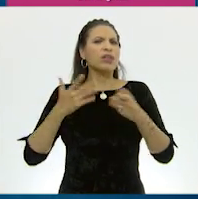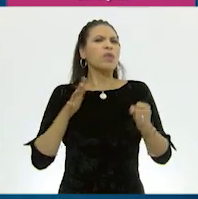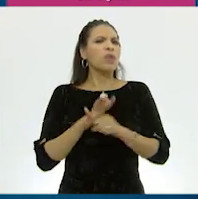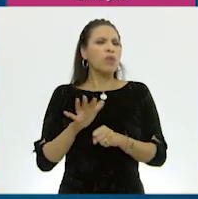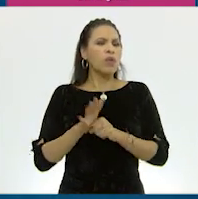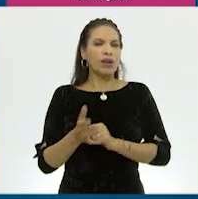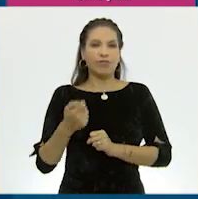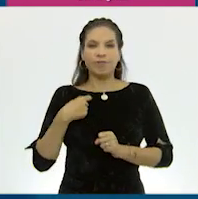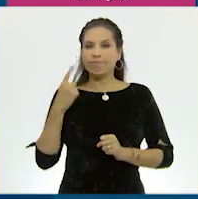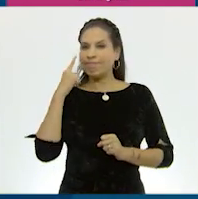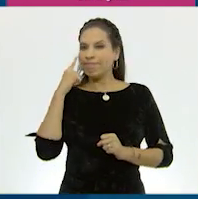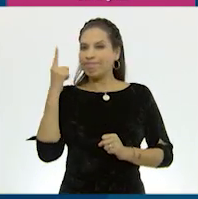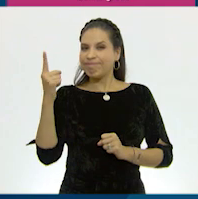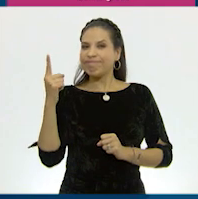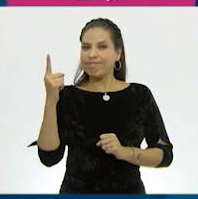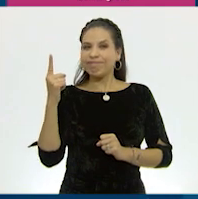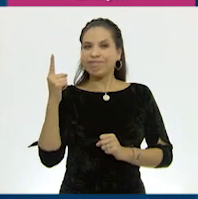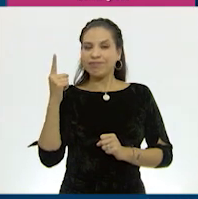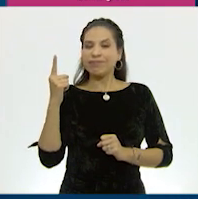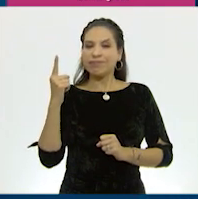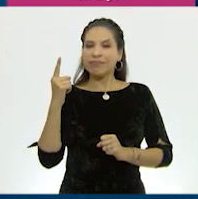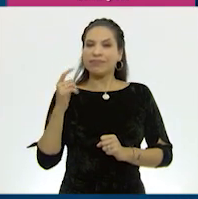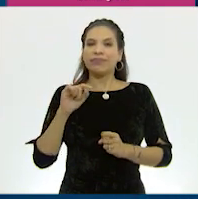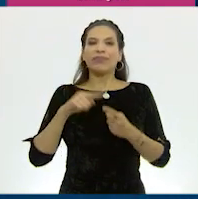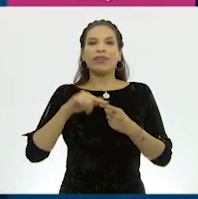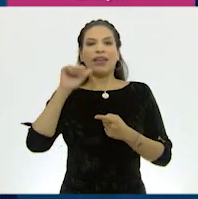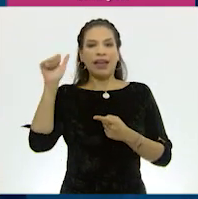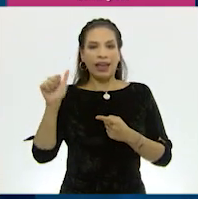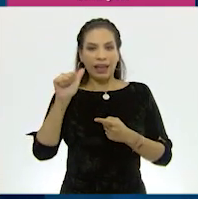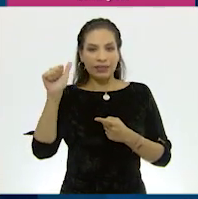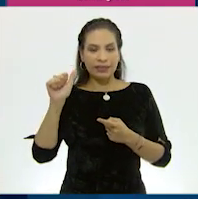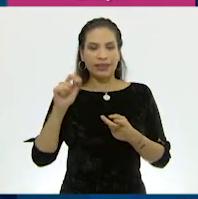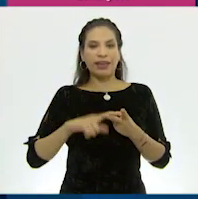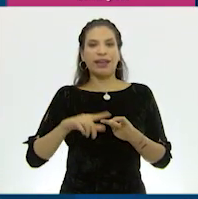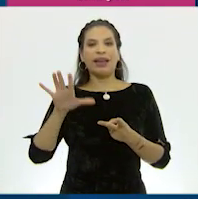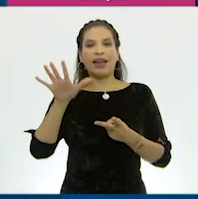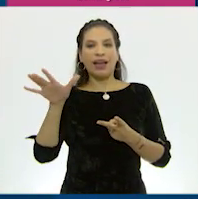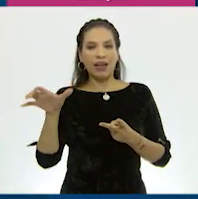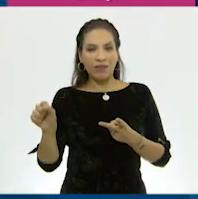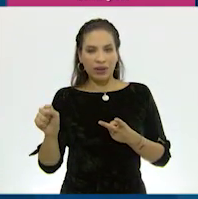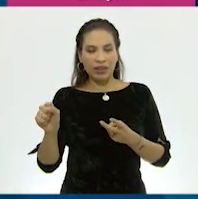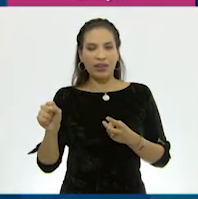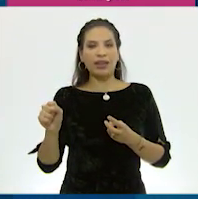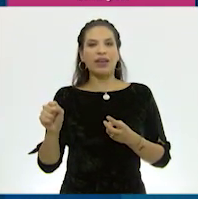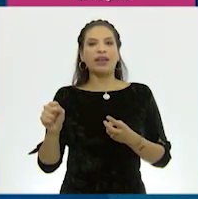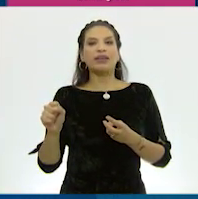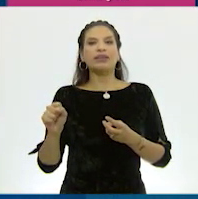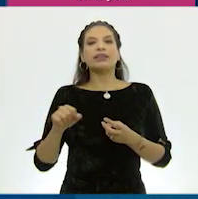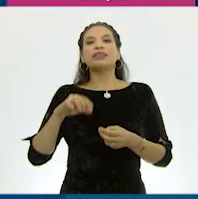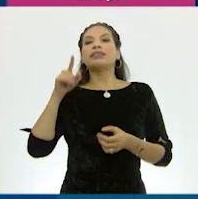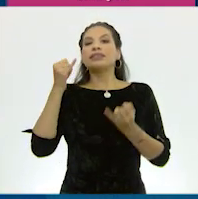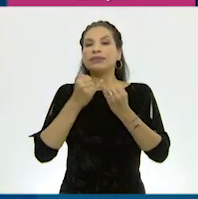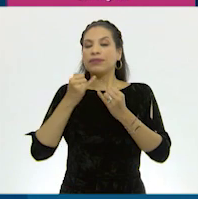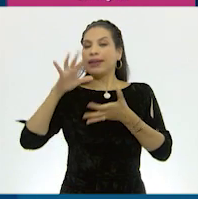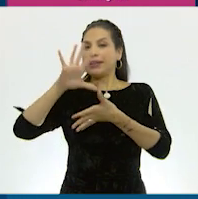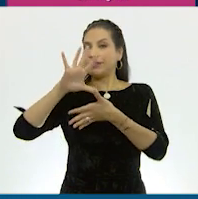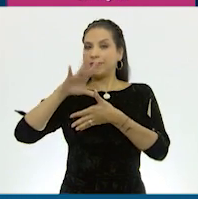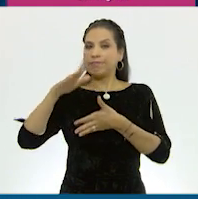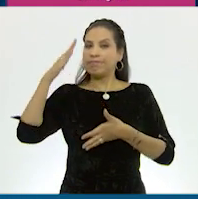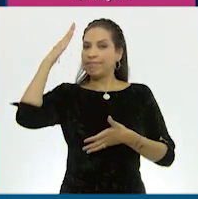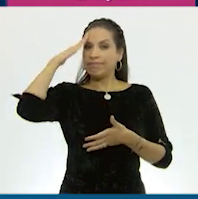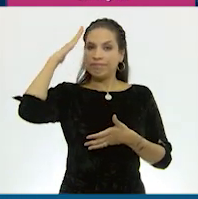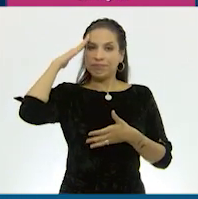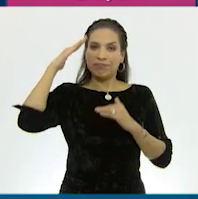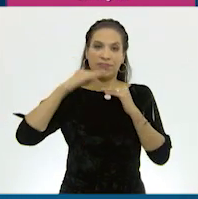Yo veo que son Asia, África y América principalmente,